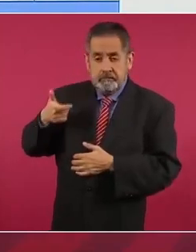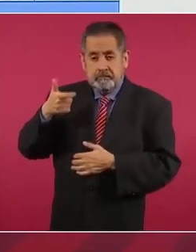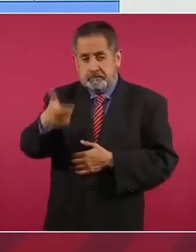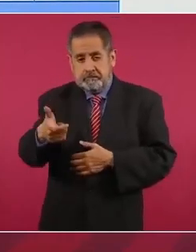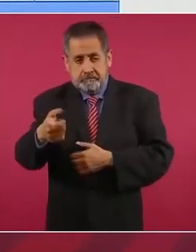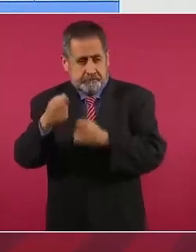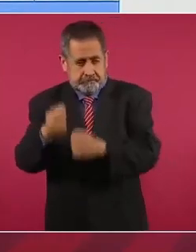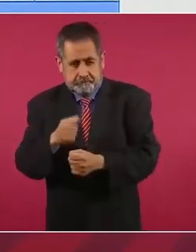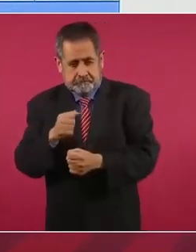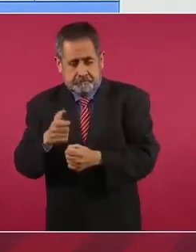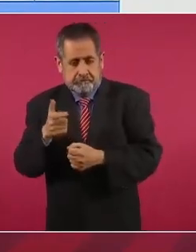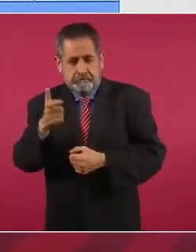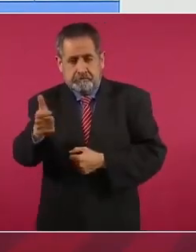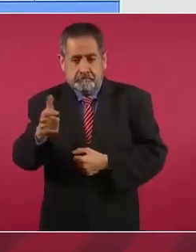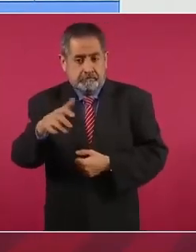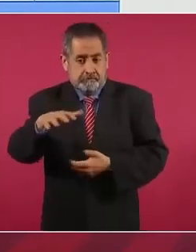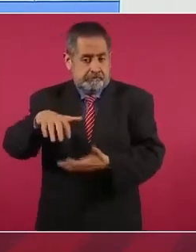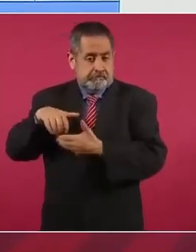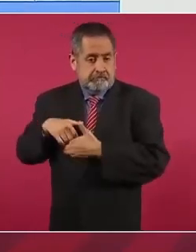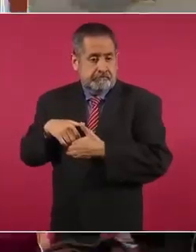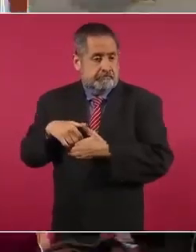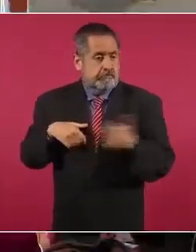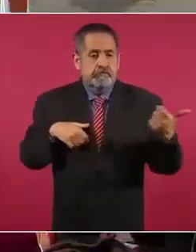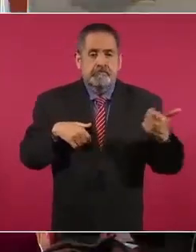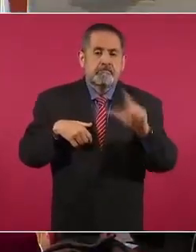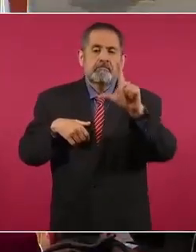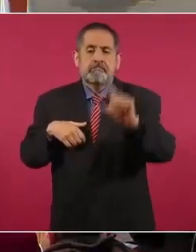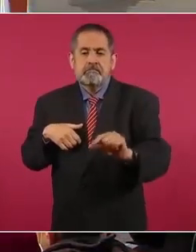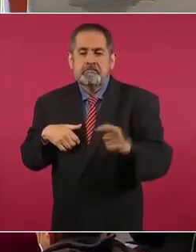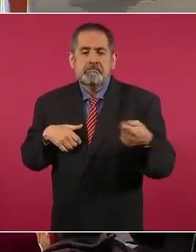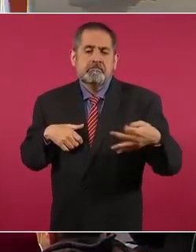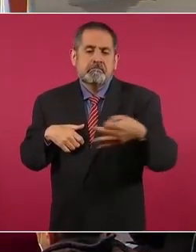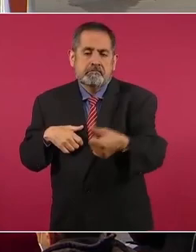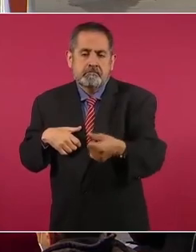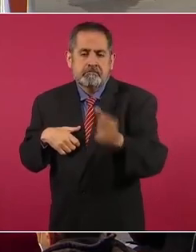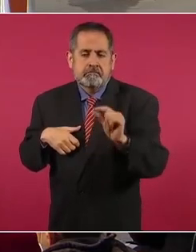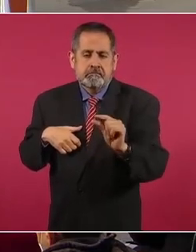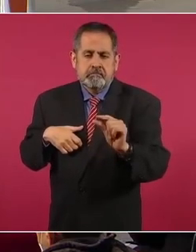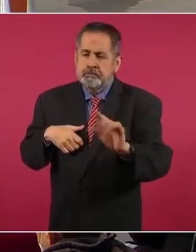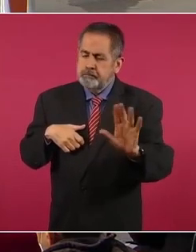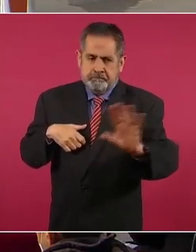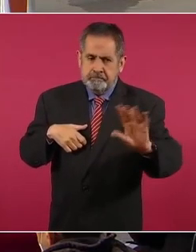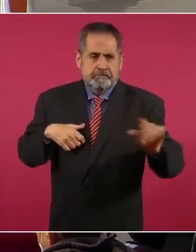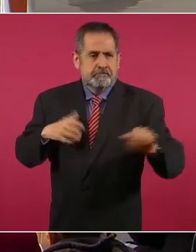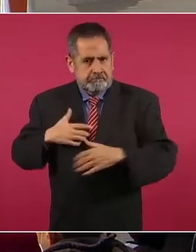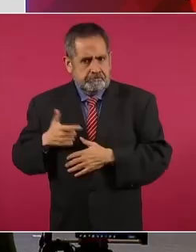se tumba el precio. Por eso esto es muy importante.